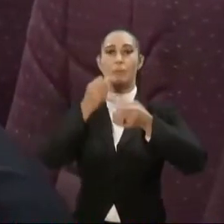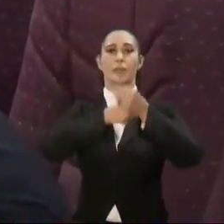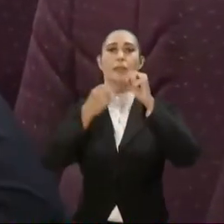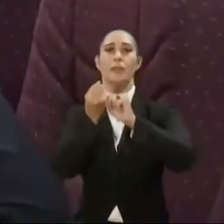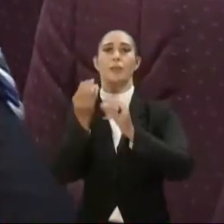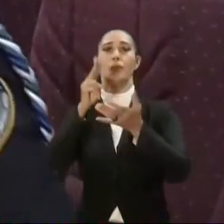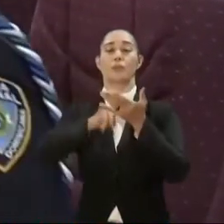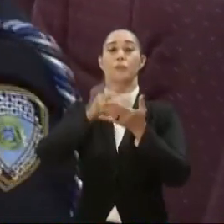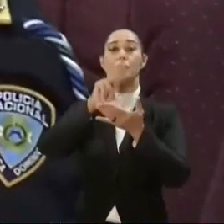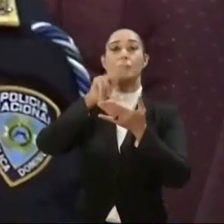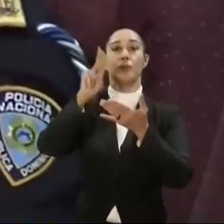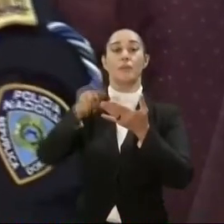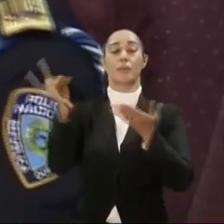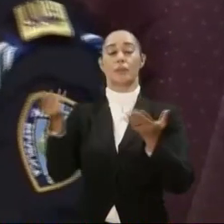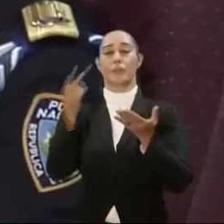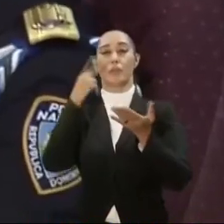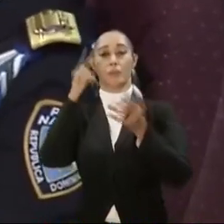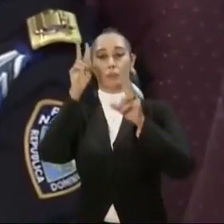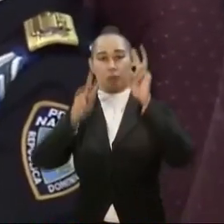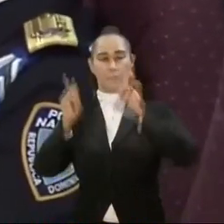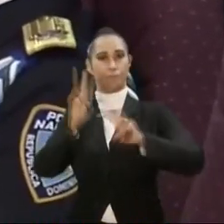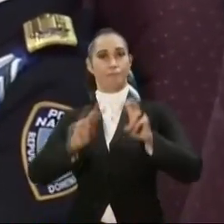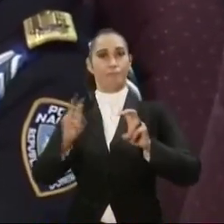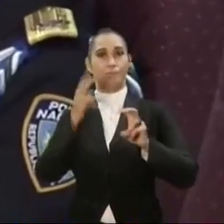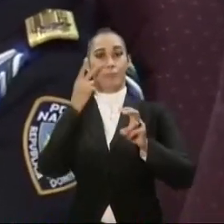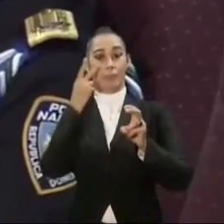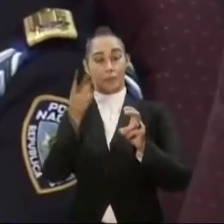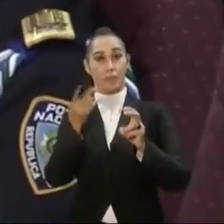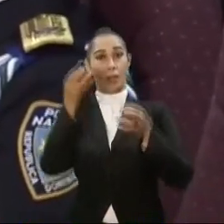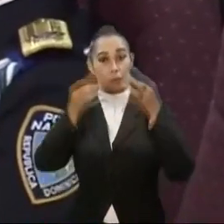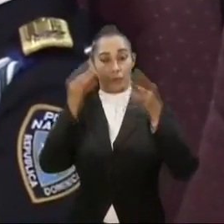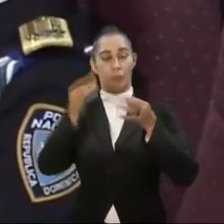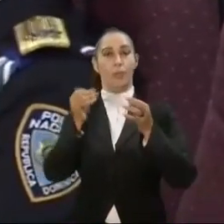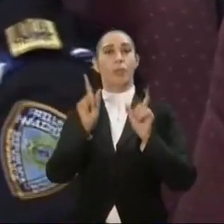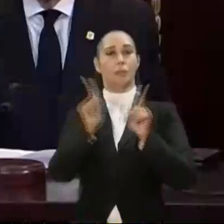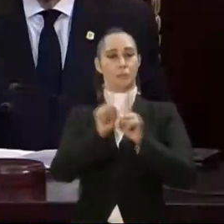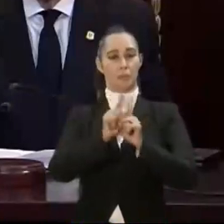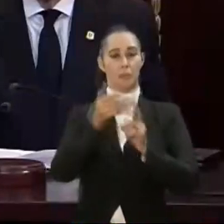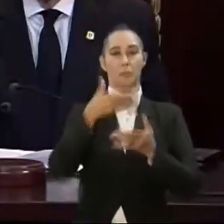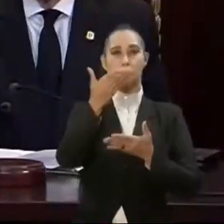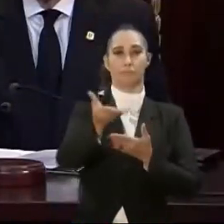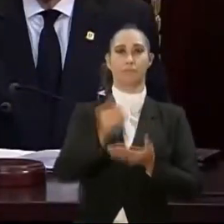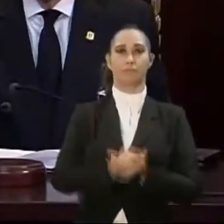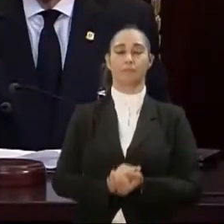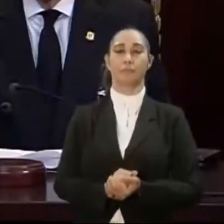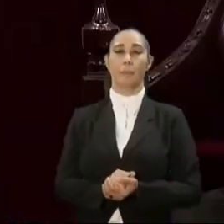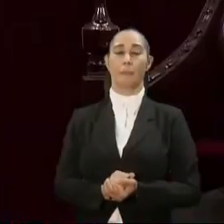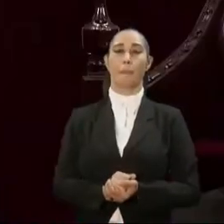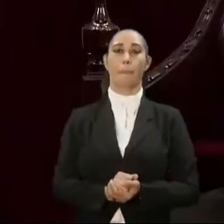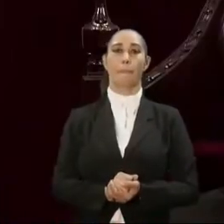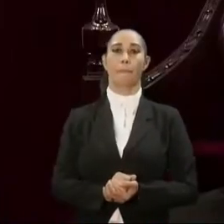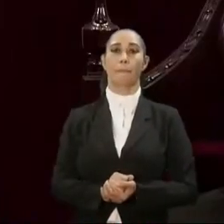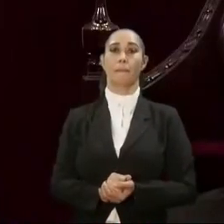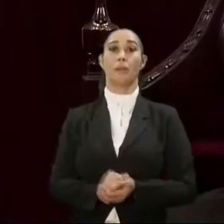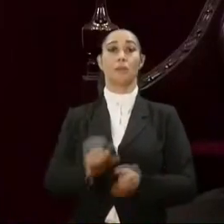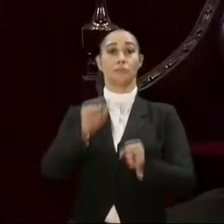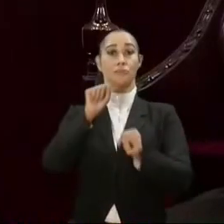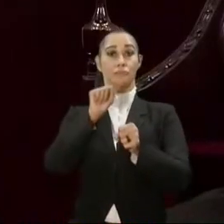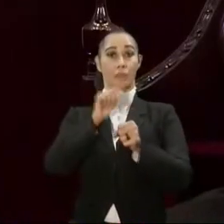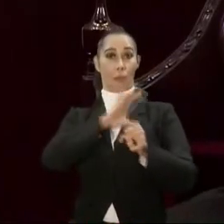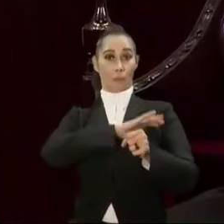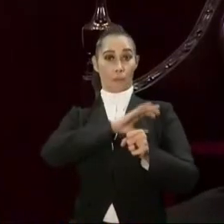2022 a la Cámara de Cuentas y a la Contraloría y la Contraloría también hará la suya. Y en operaciones especiales